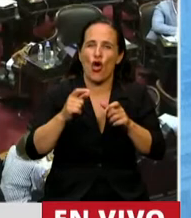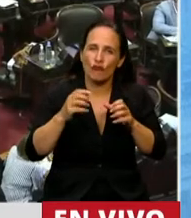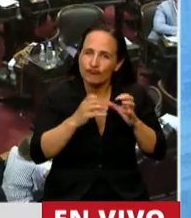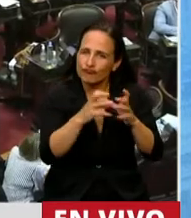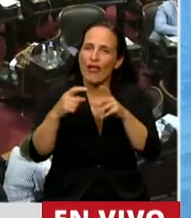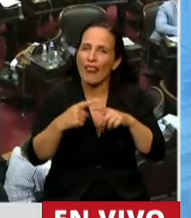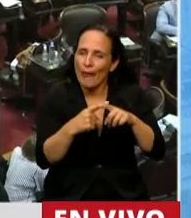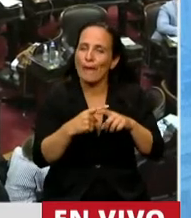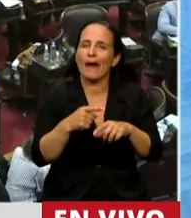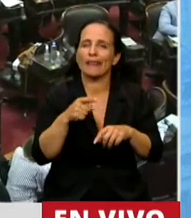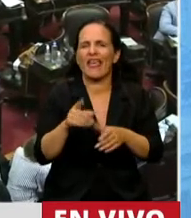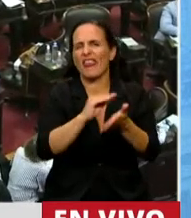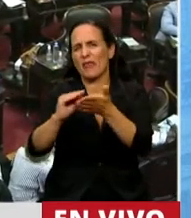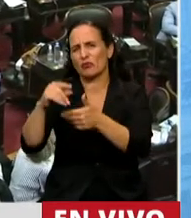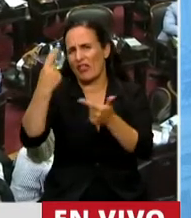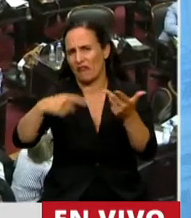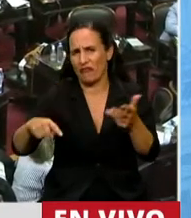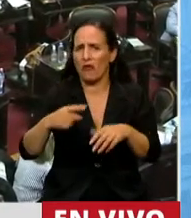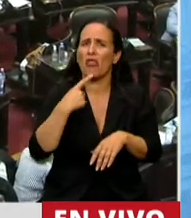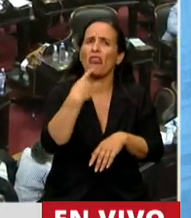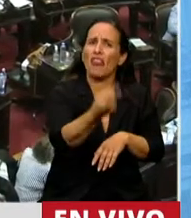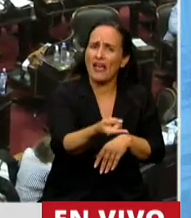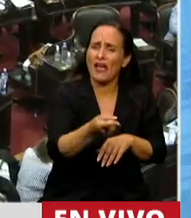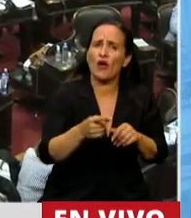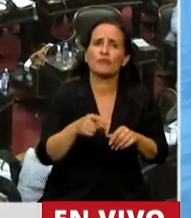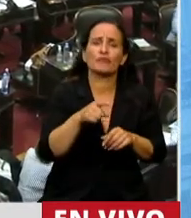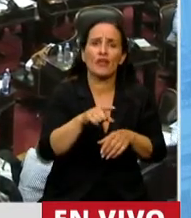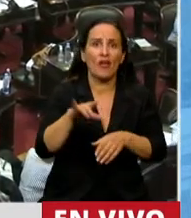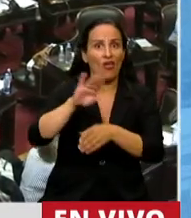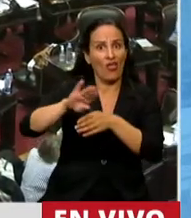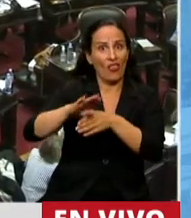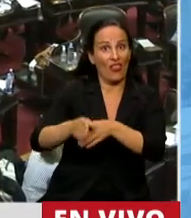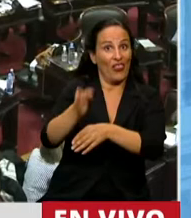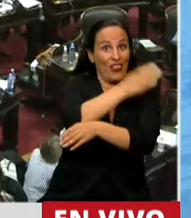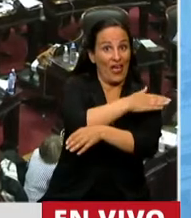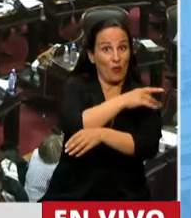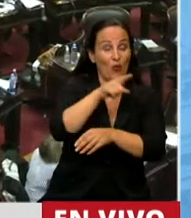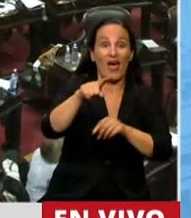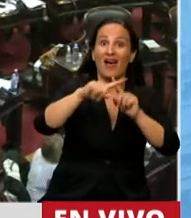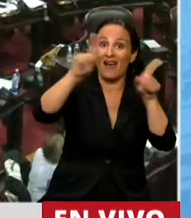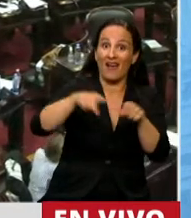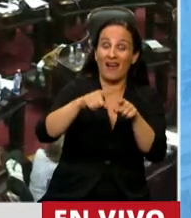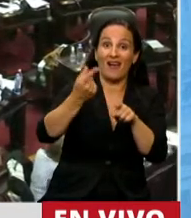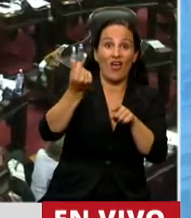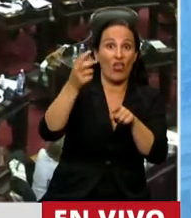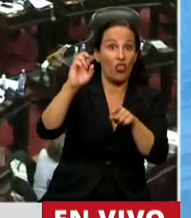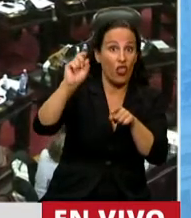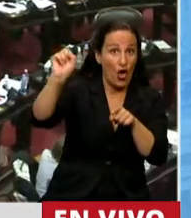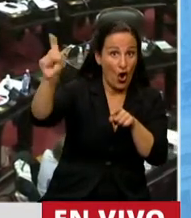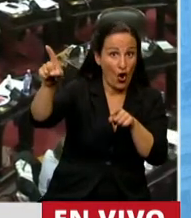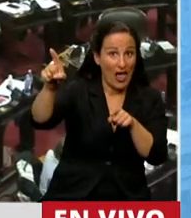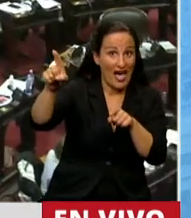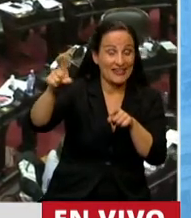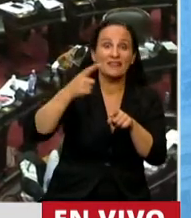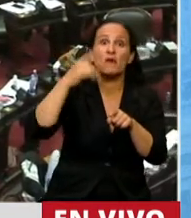mencionaron que la deuda emitida a partir de la reciente negociación de los títulos en dólares fue a una tasa